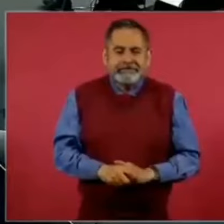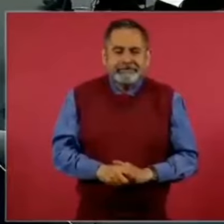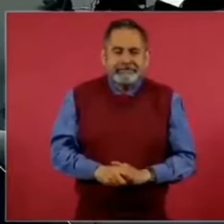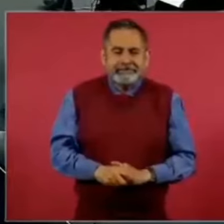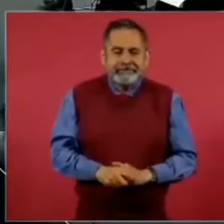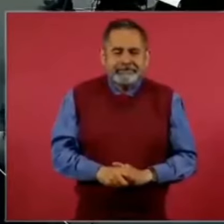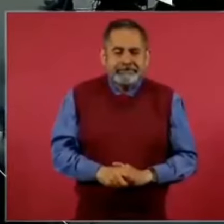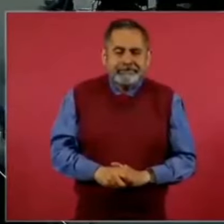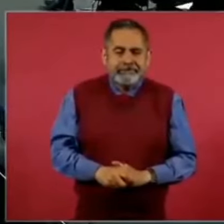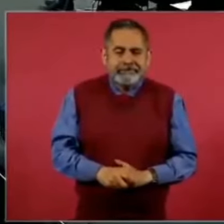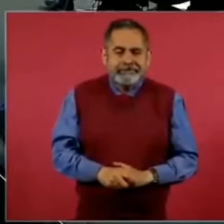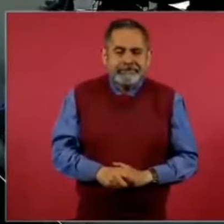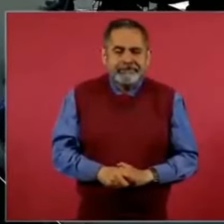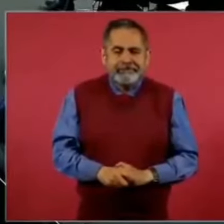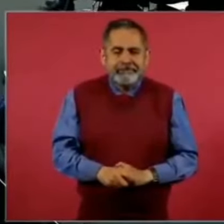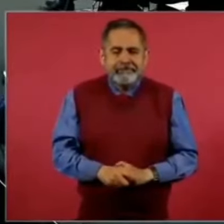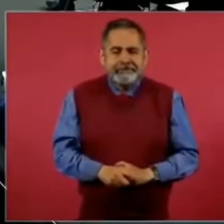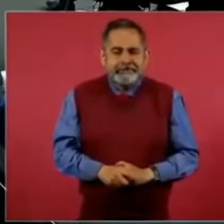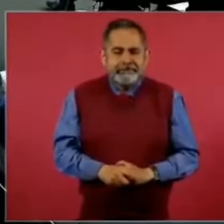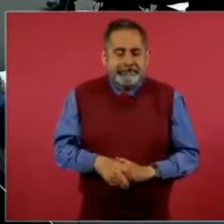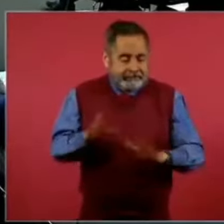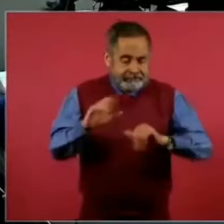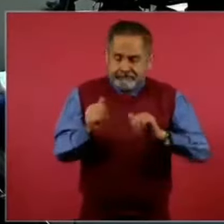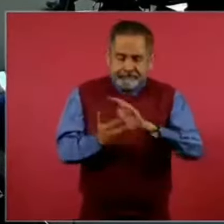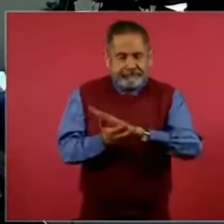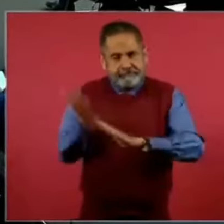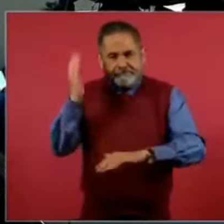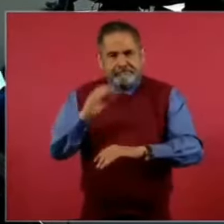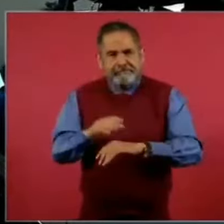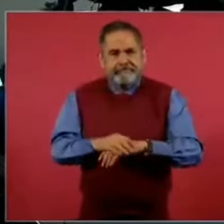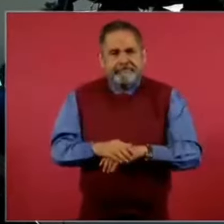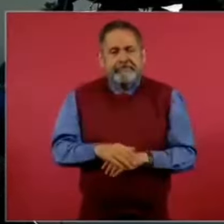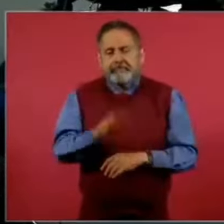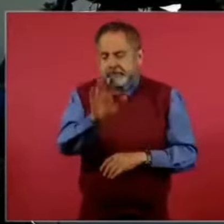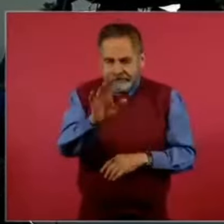Lo de… ya nos vamos a ir a… a ver. Gracias.